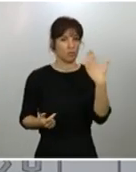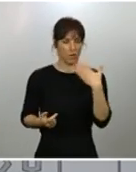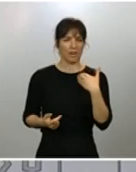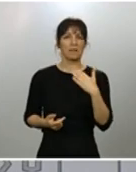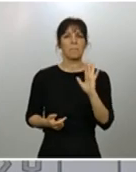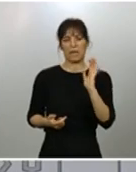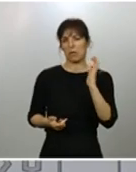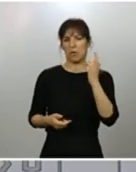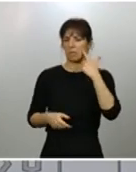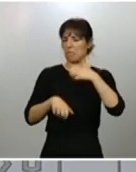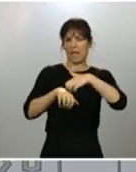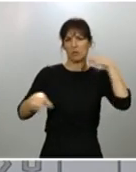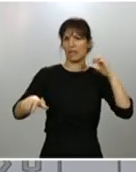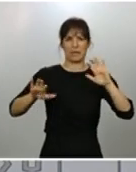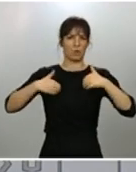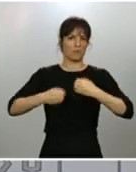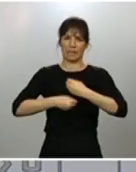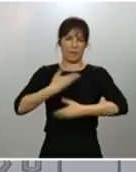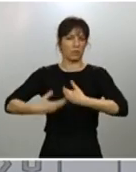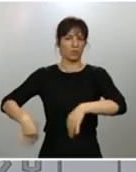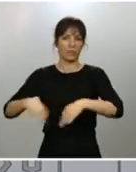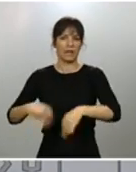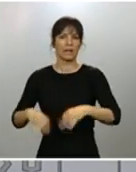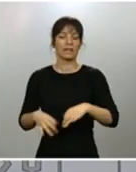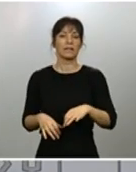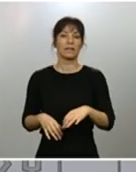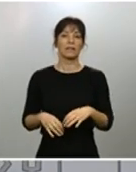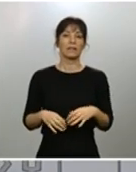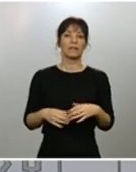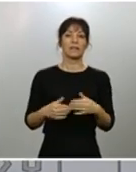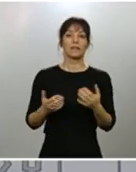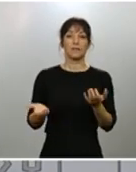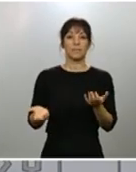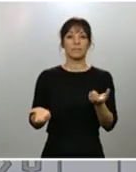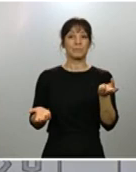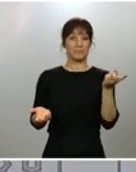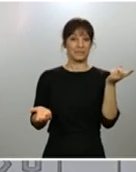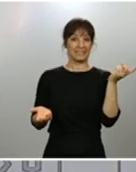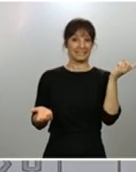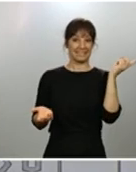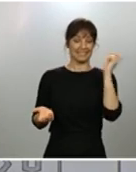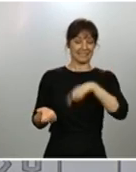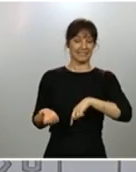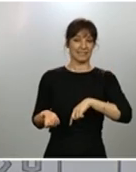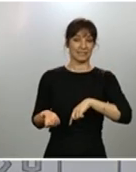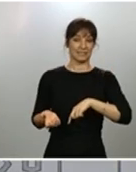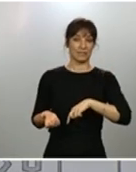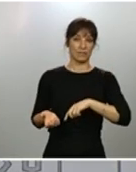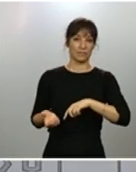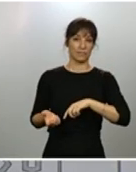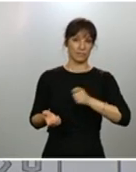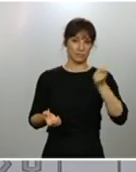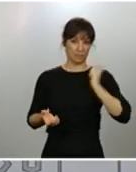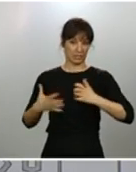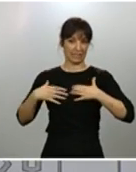mayoría de ellos están reincorporados. Sabemos que su enfermedad ha